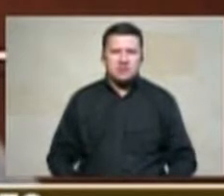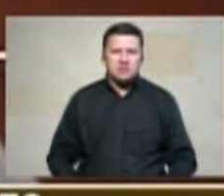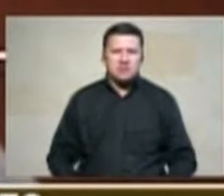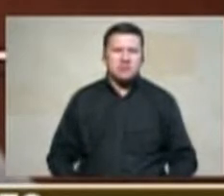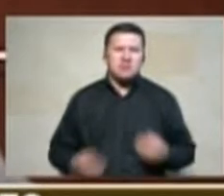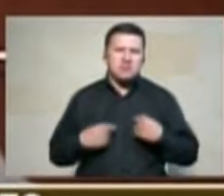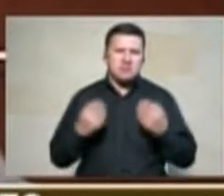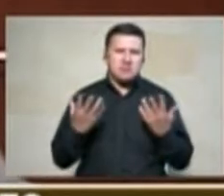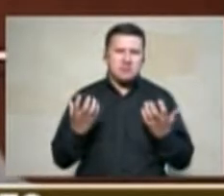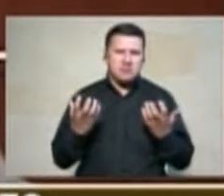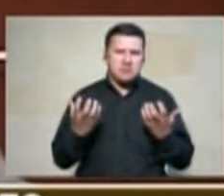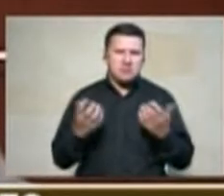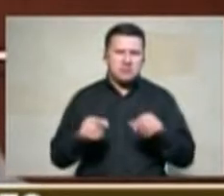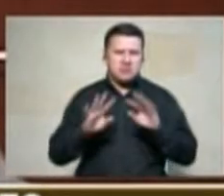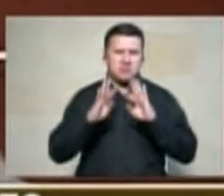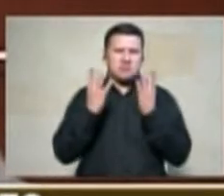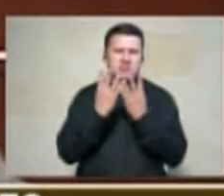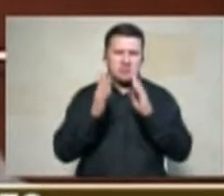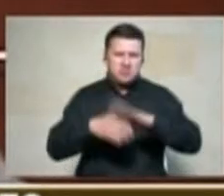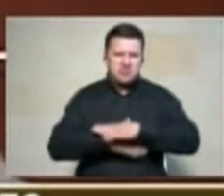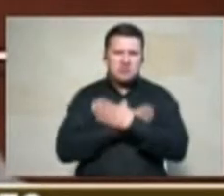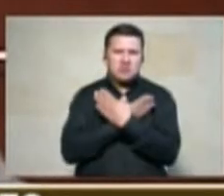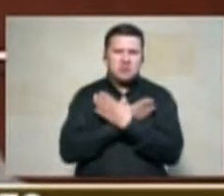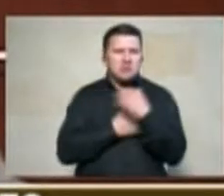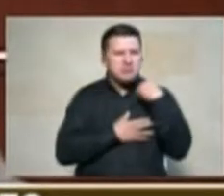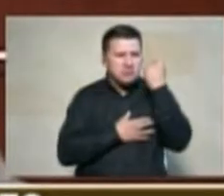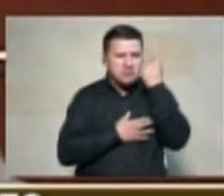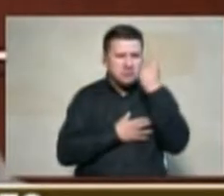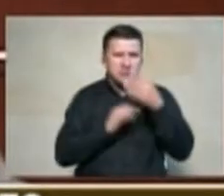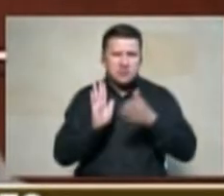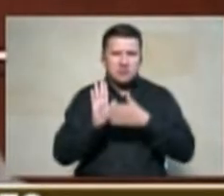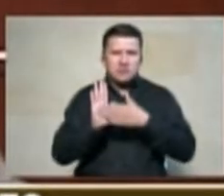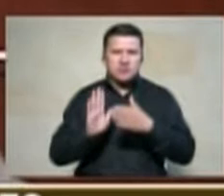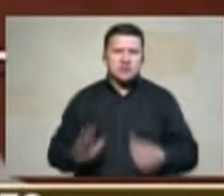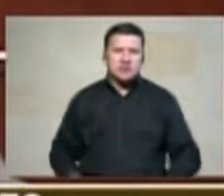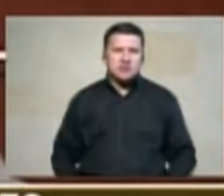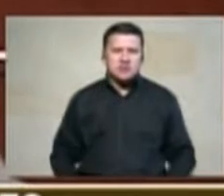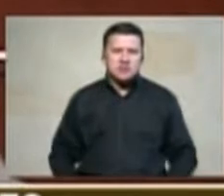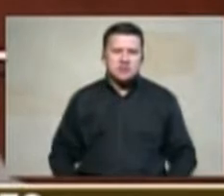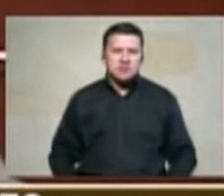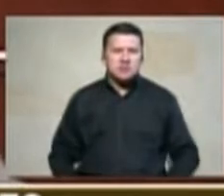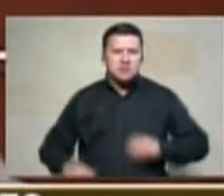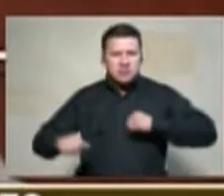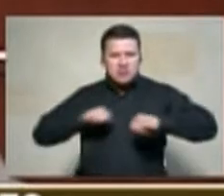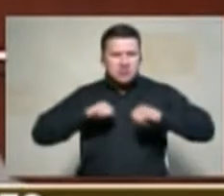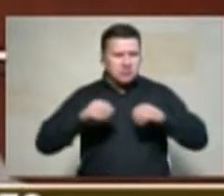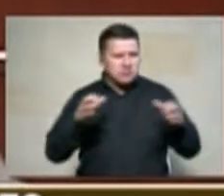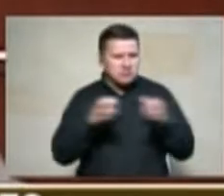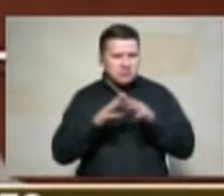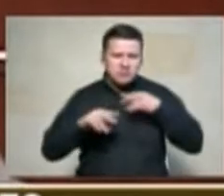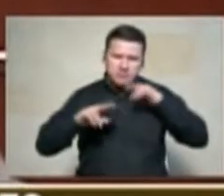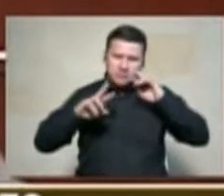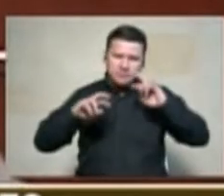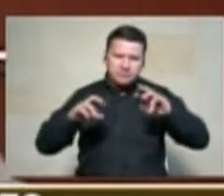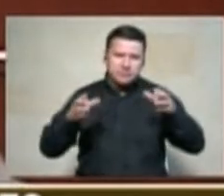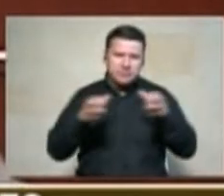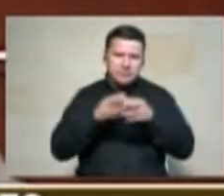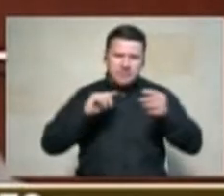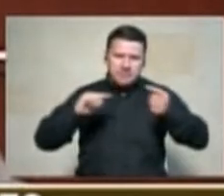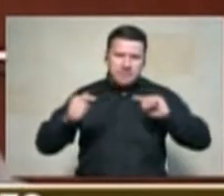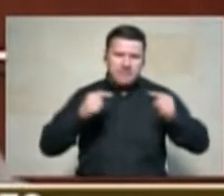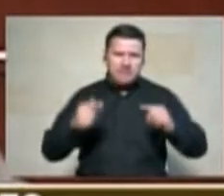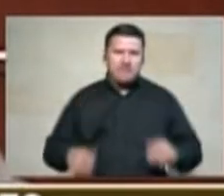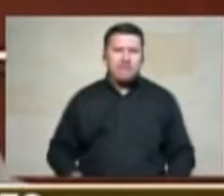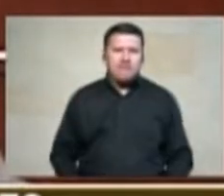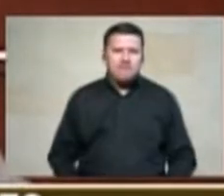yo quiero que este congreso de la república entienda que este ejercicio de investigación y este debate